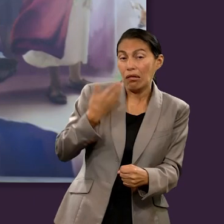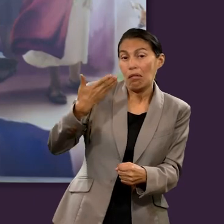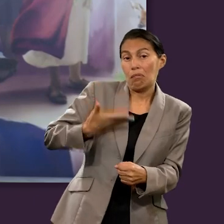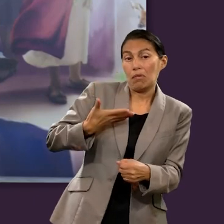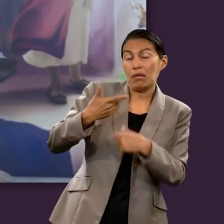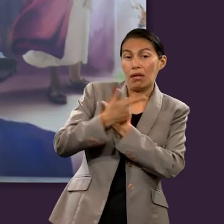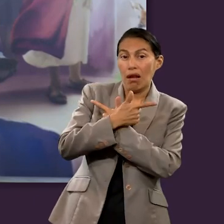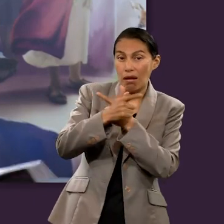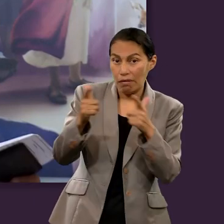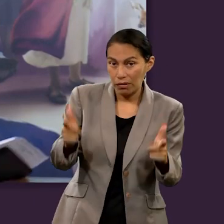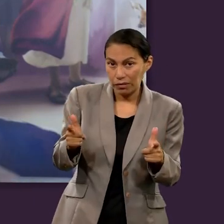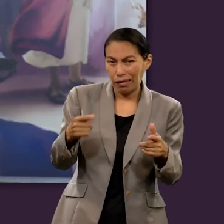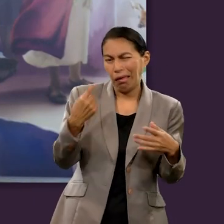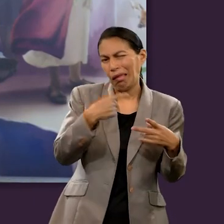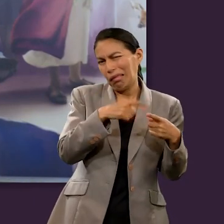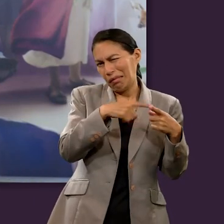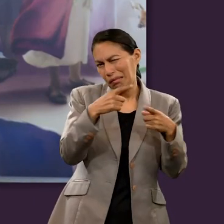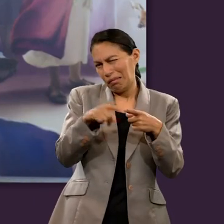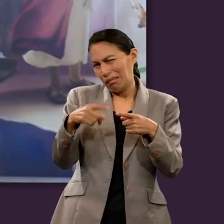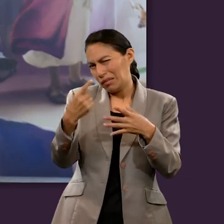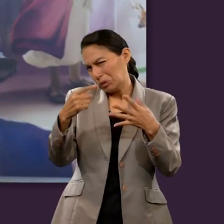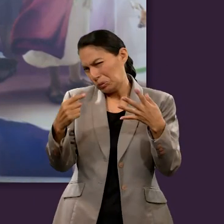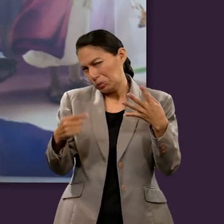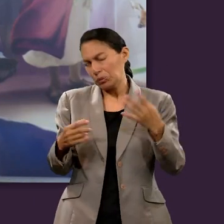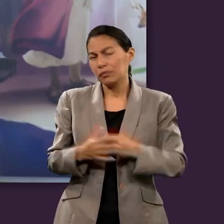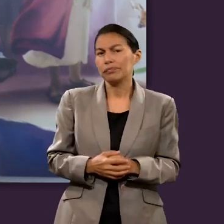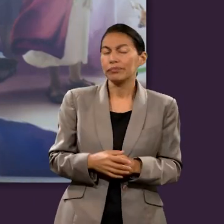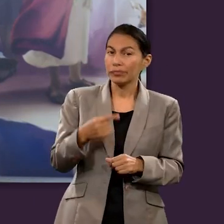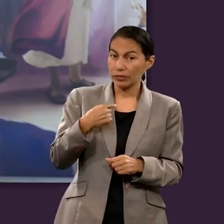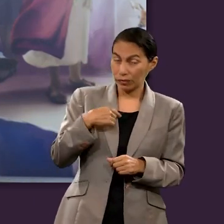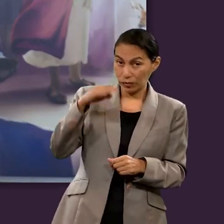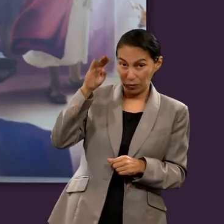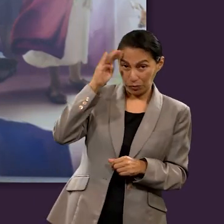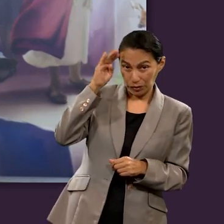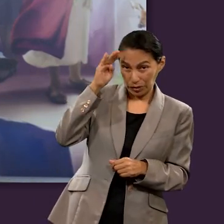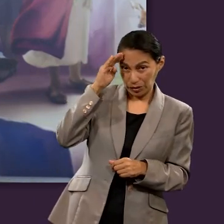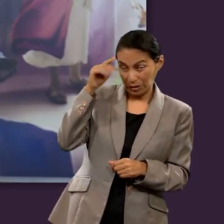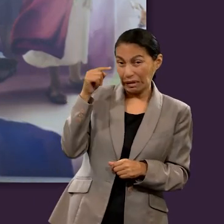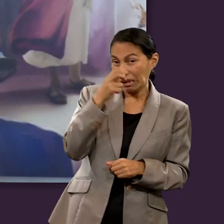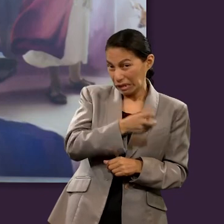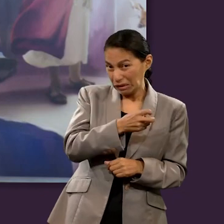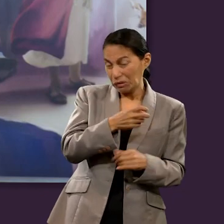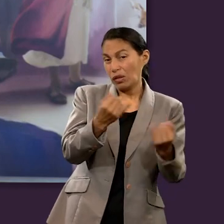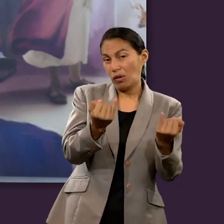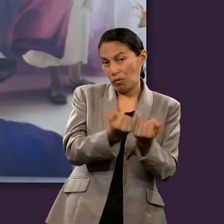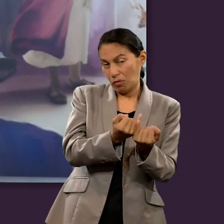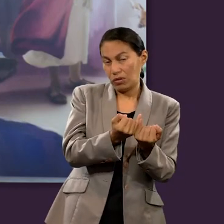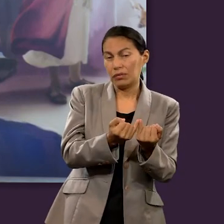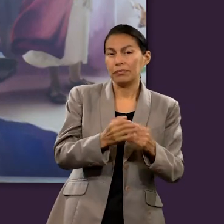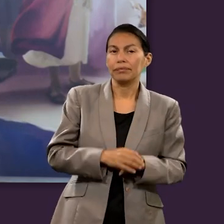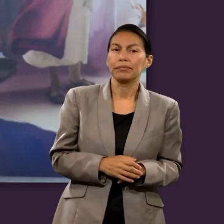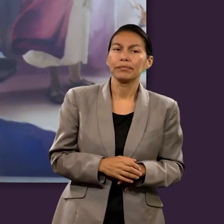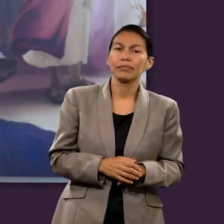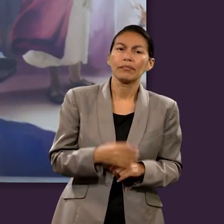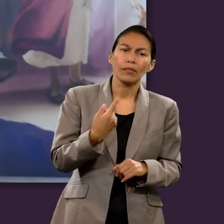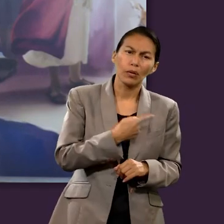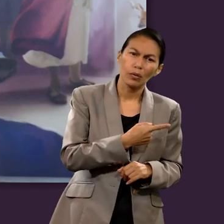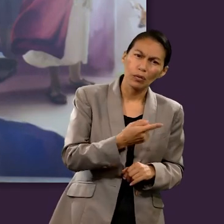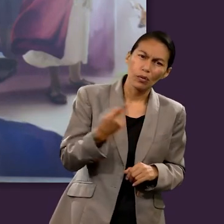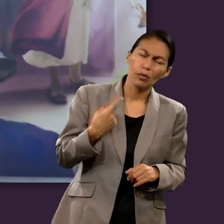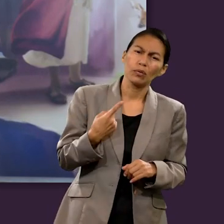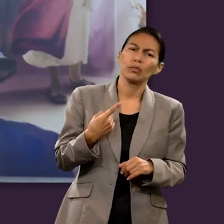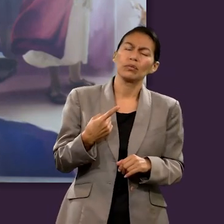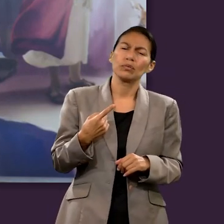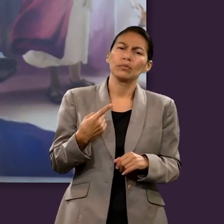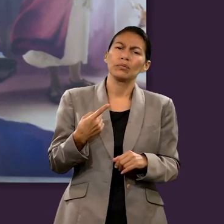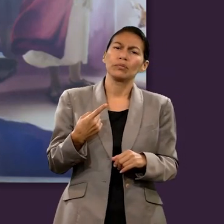sangre de los mártires nos pide la libertad etcétera creo que eso se usa de la misma manera